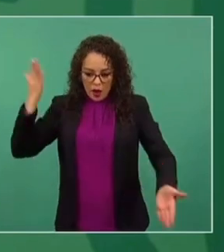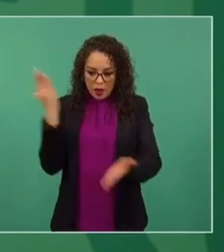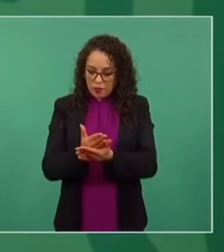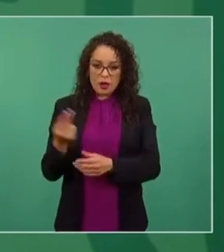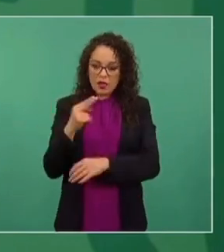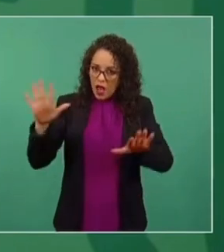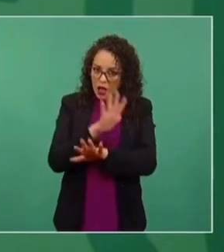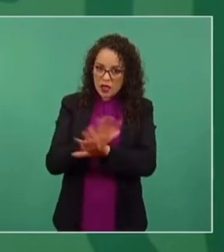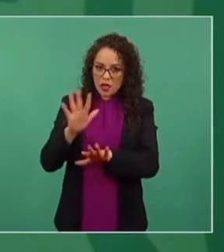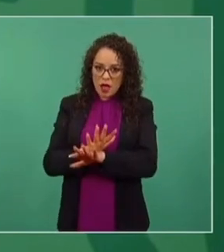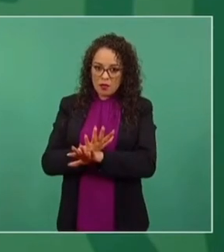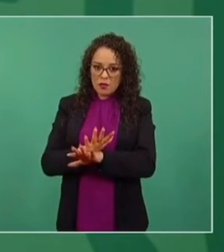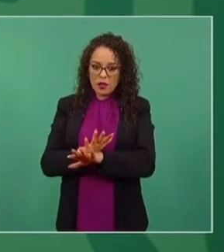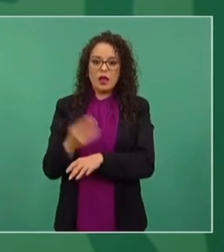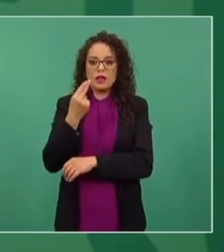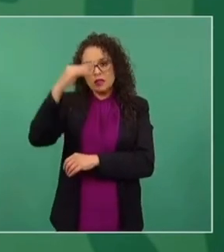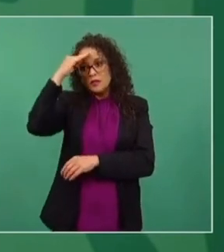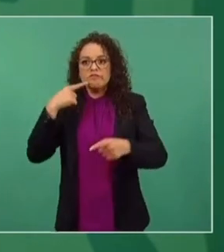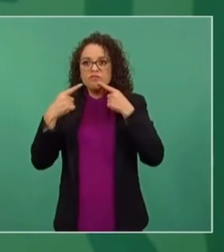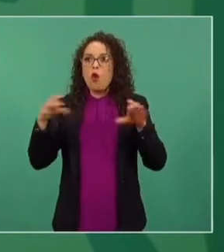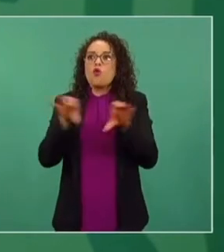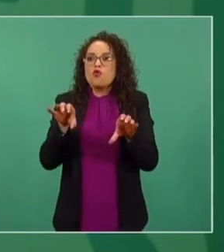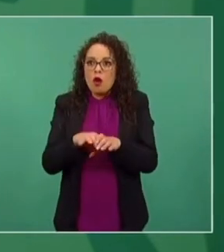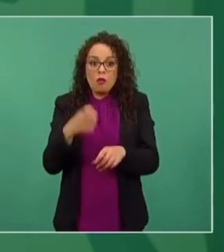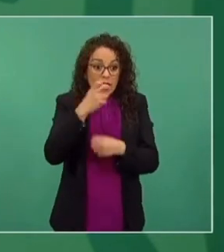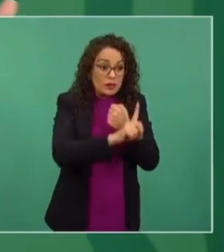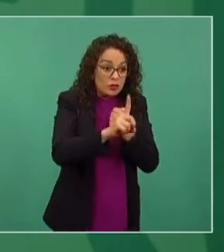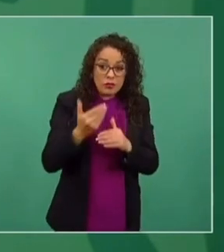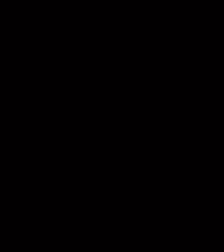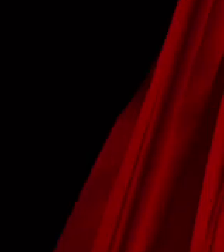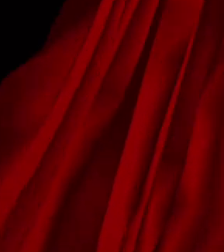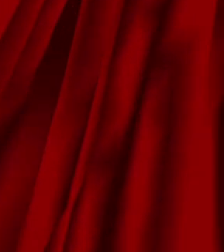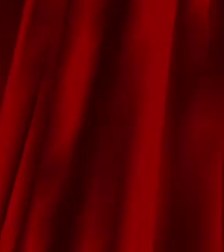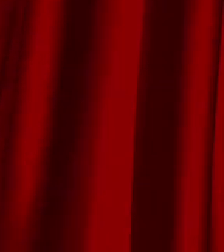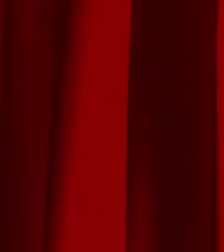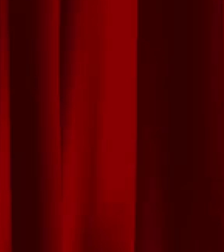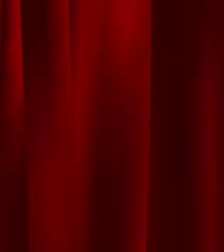tuertos. Vamos a buscar la forma de resolver el problema que nos dejaron. ¡Suscríbete al